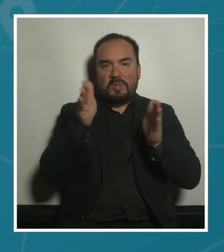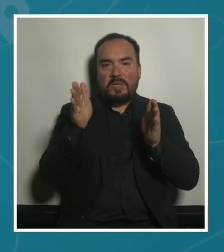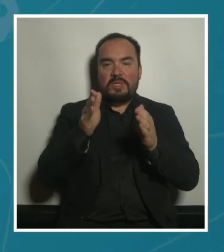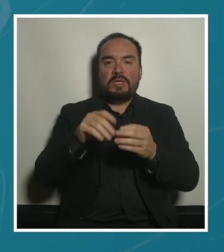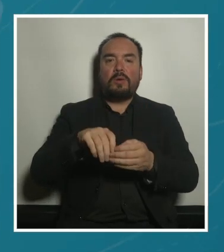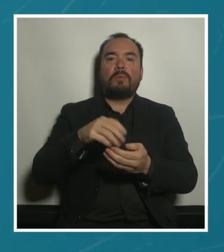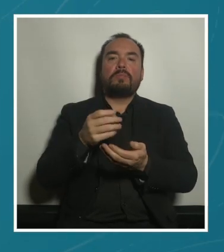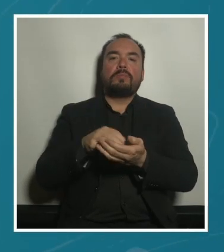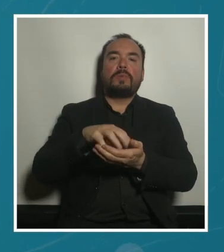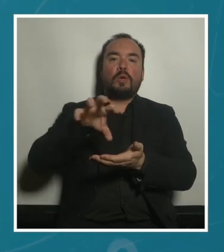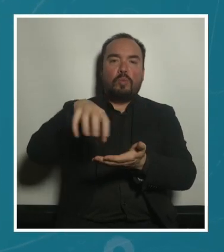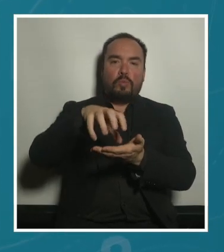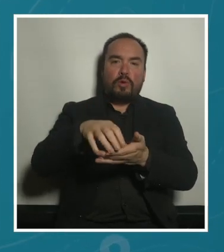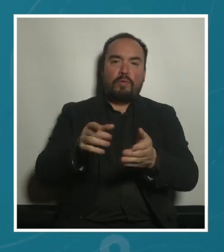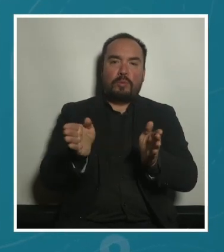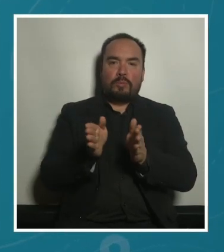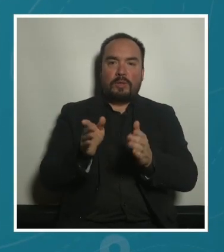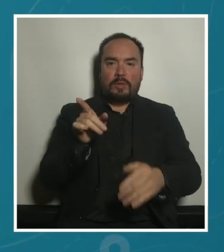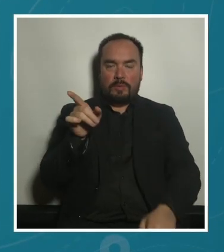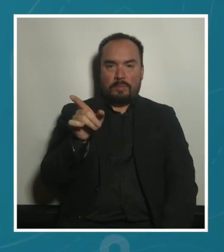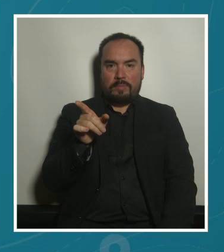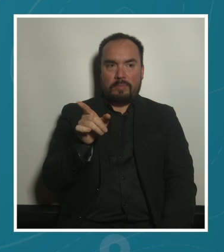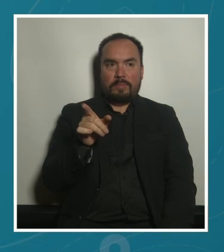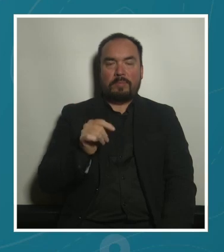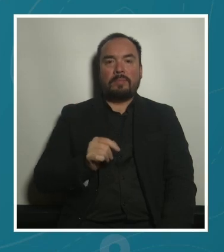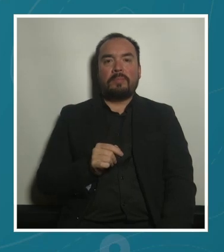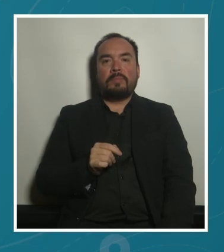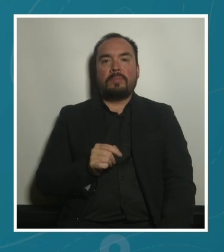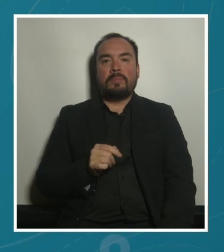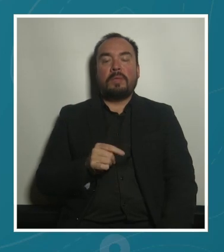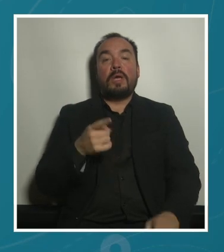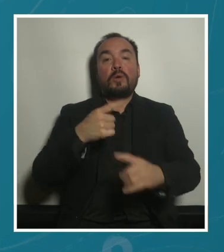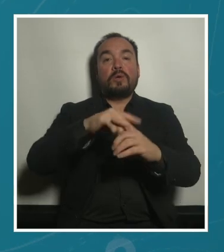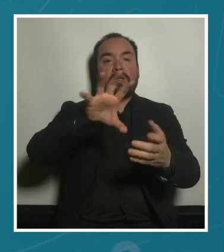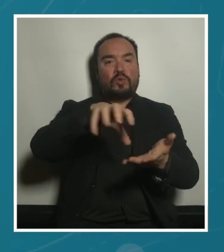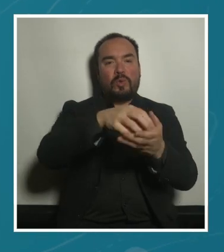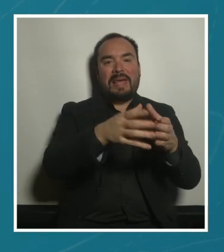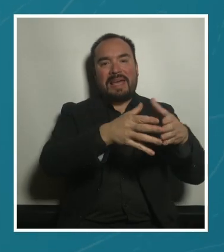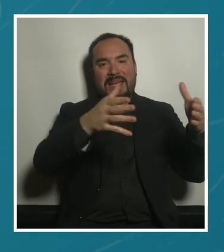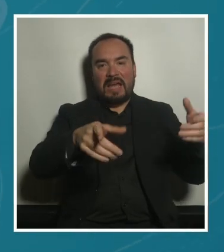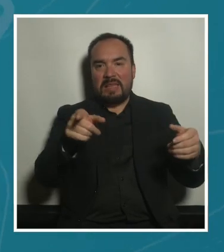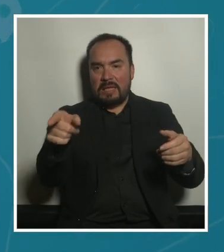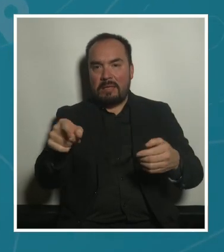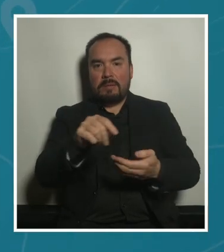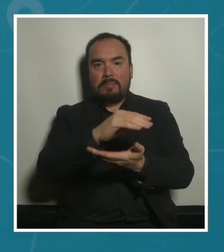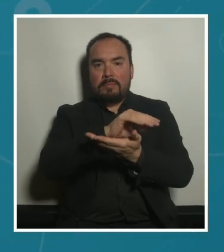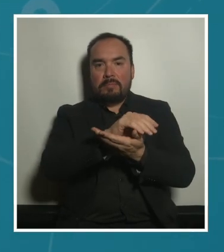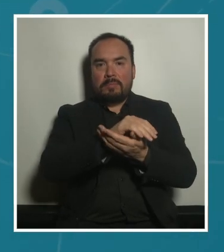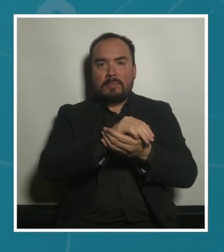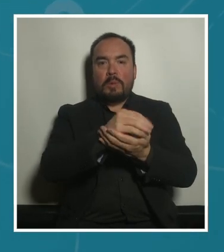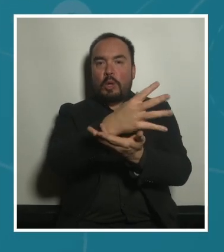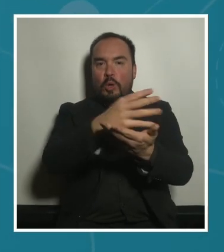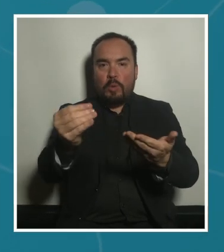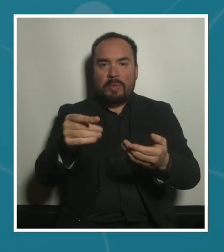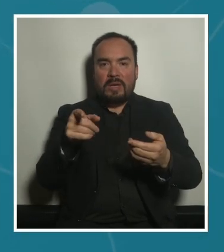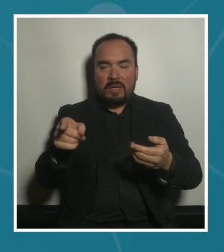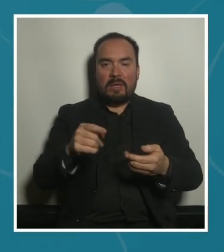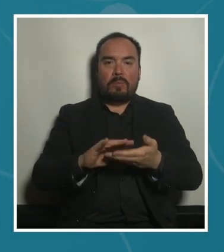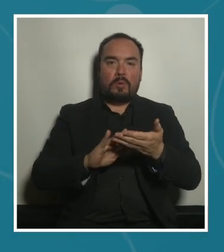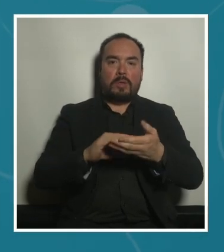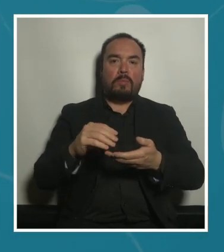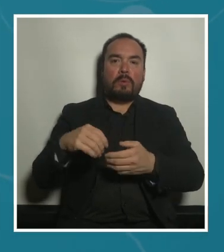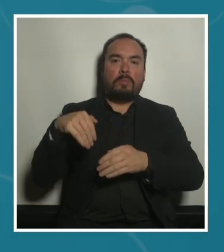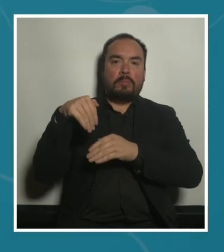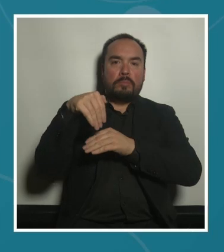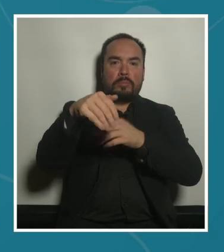donde por ejemplo hay un sitio pues igual que en muchas ciudades hay paradas de carga y descarga para mercancía aquí